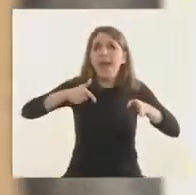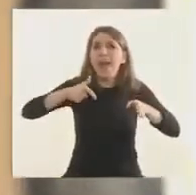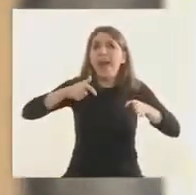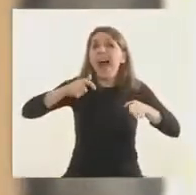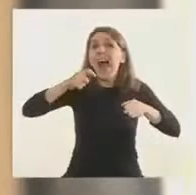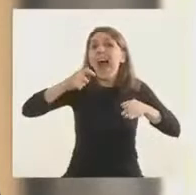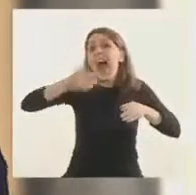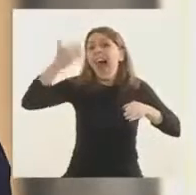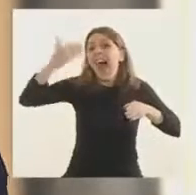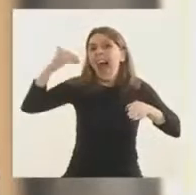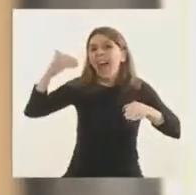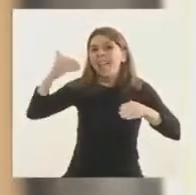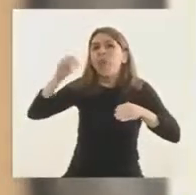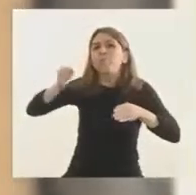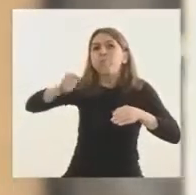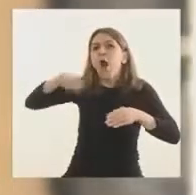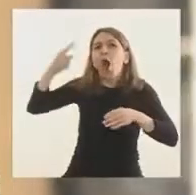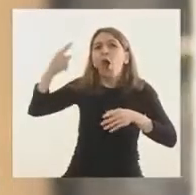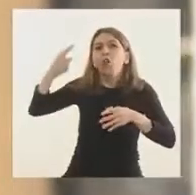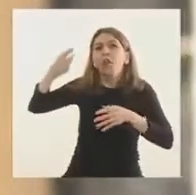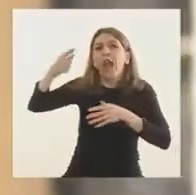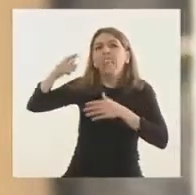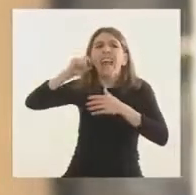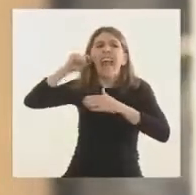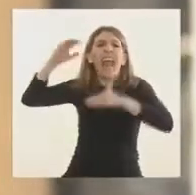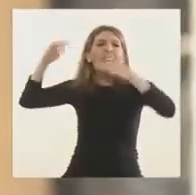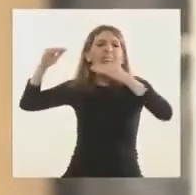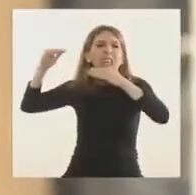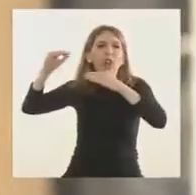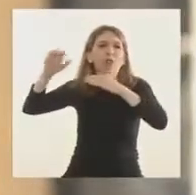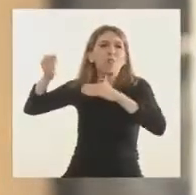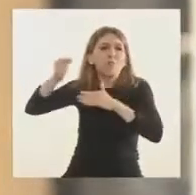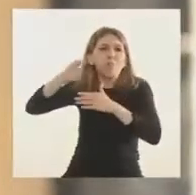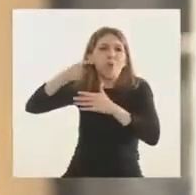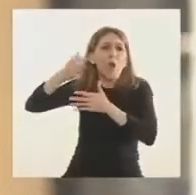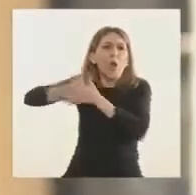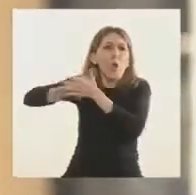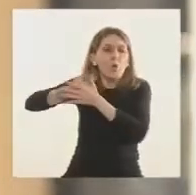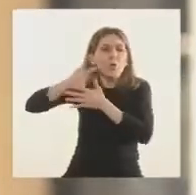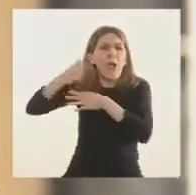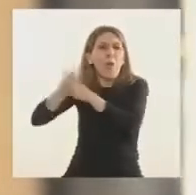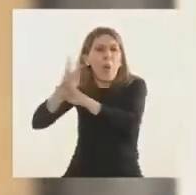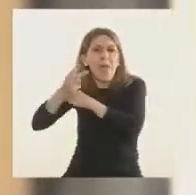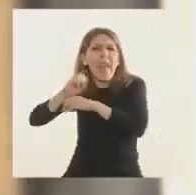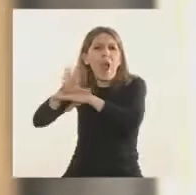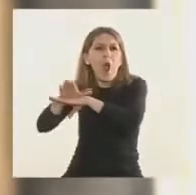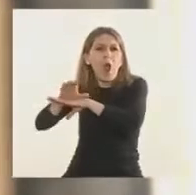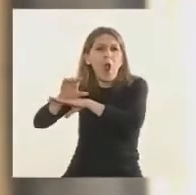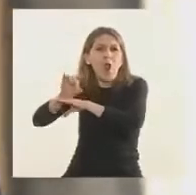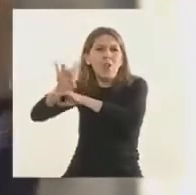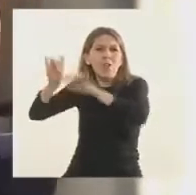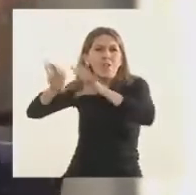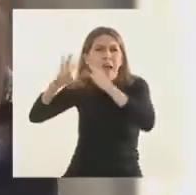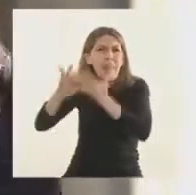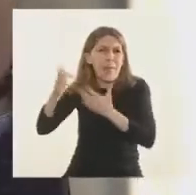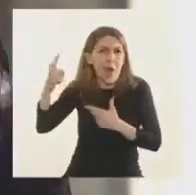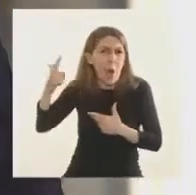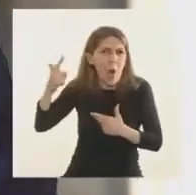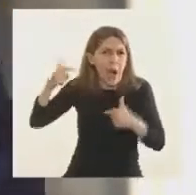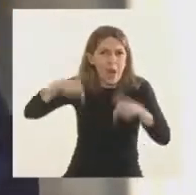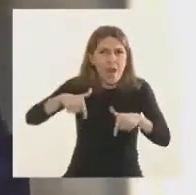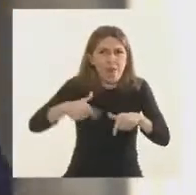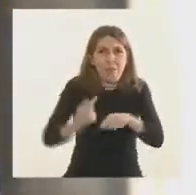vivido. O una generación que tiene que enfrentar una pandemia y que definitivamente no registra